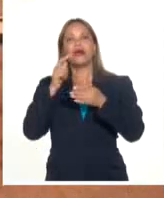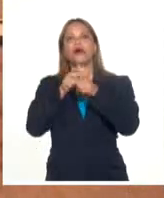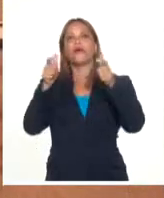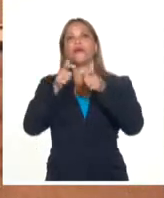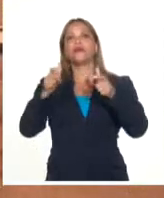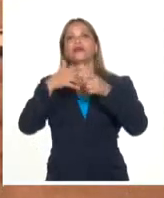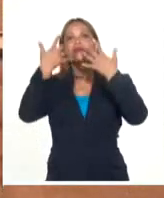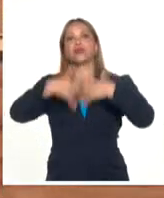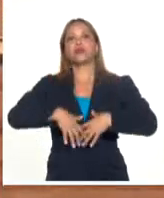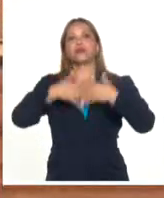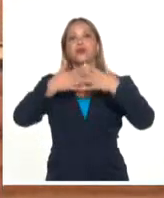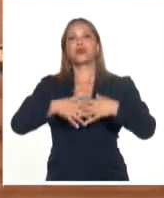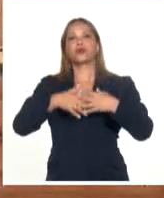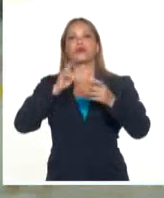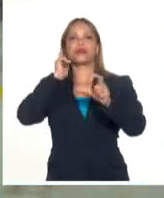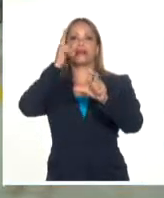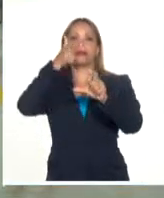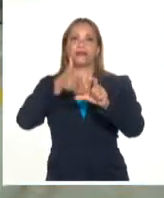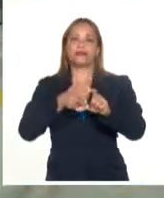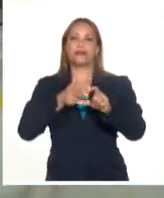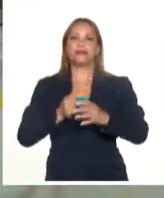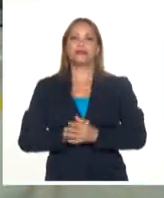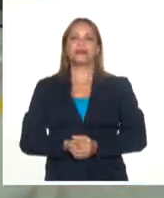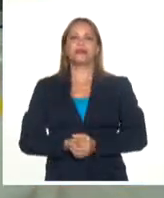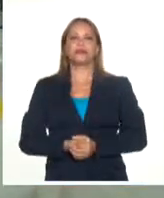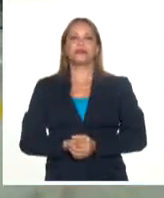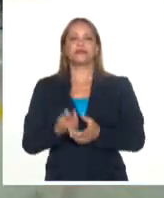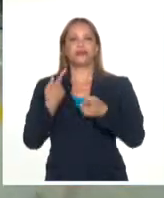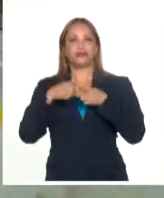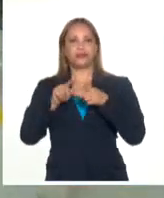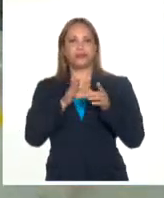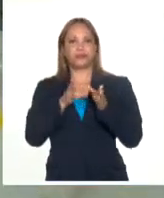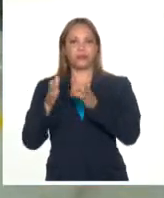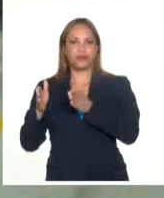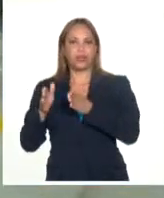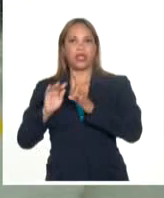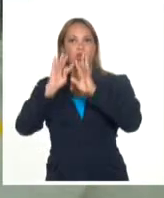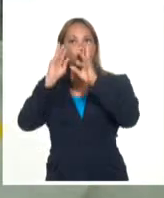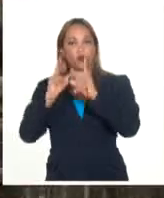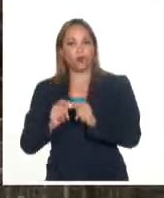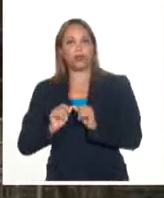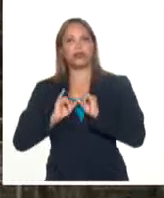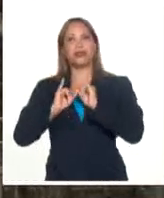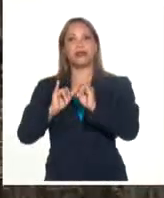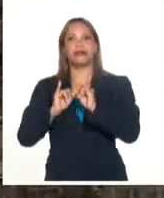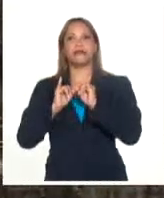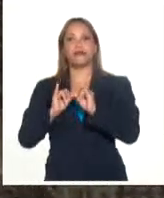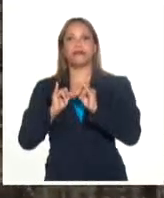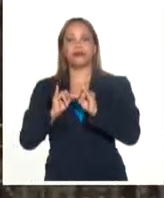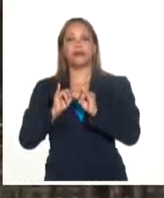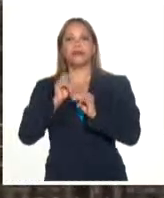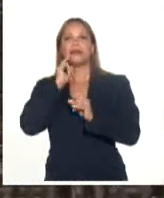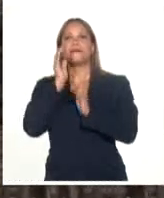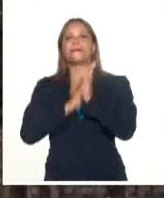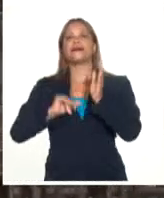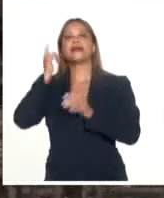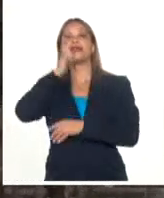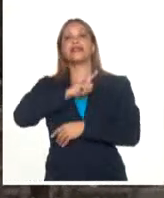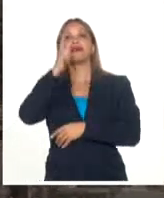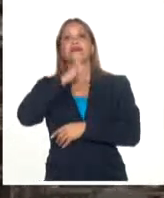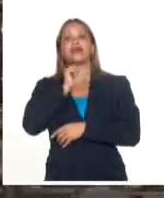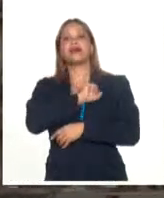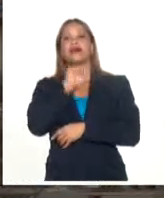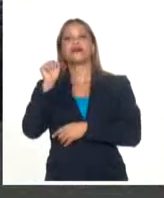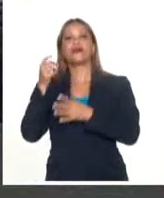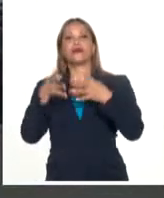producción en las refinerías saudíes Por otra parte, los datos de Kapler muestran que Riata aventajó en abril a Estados Unidos en las